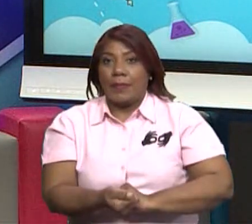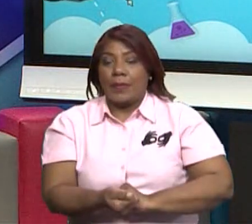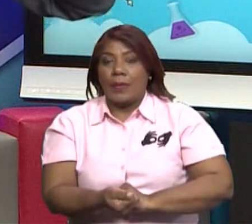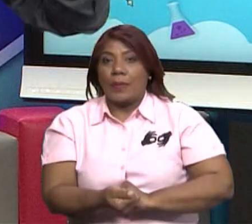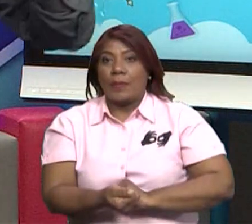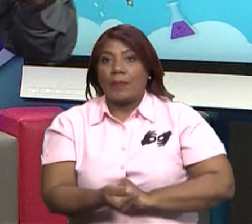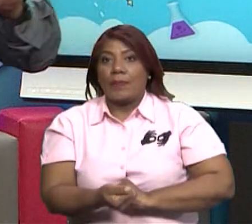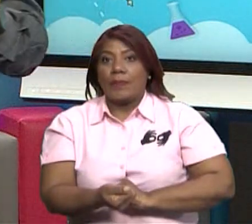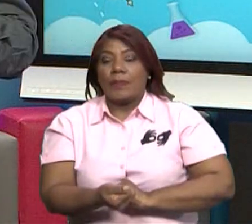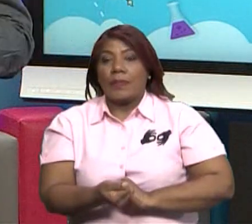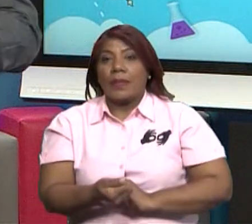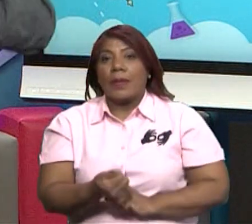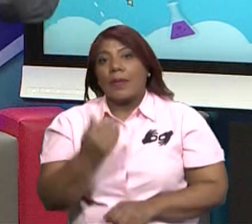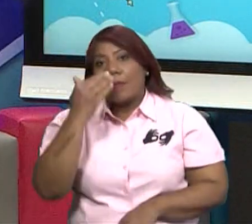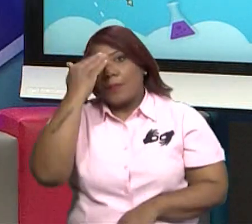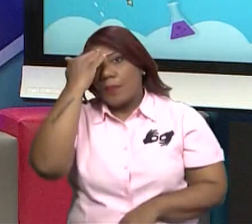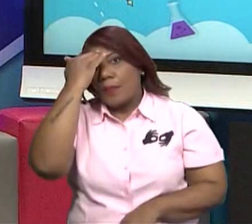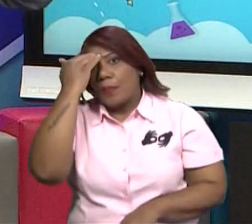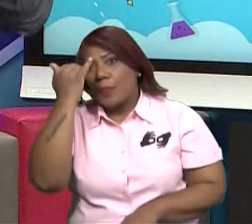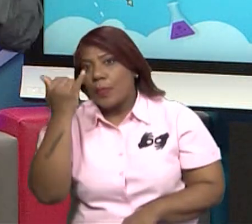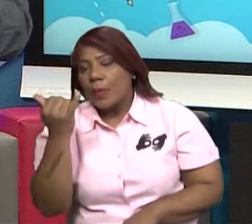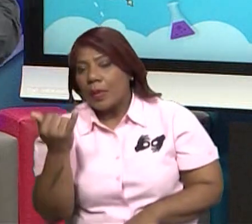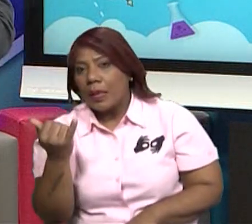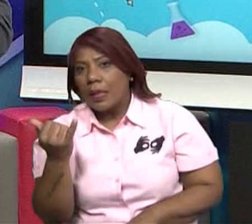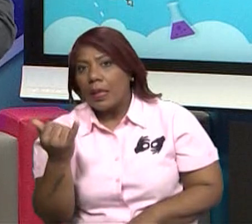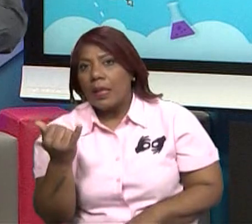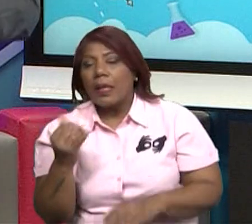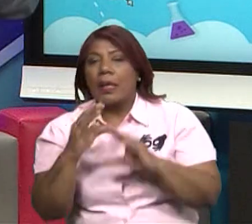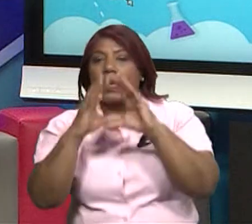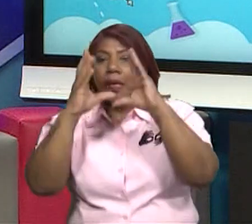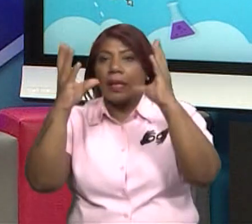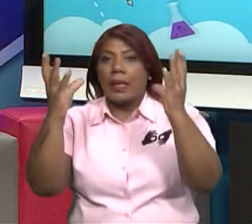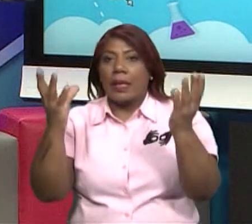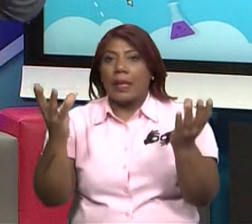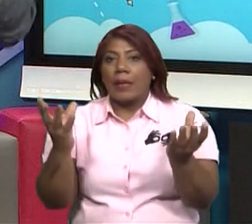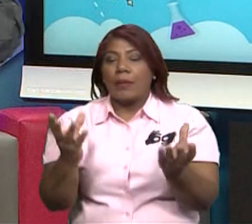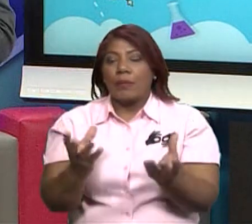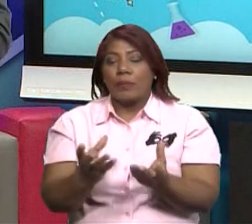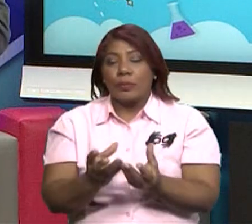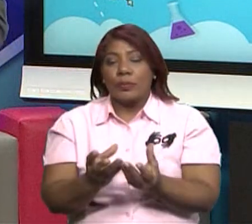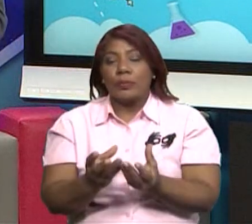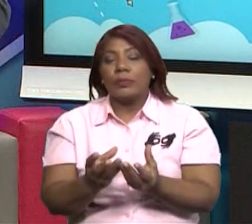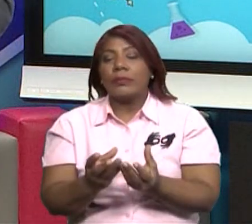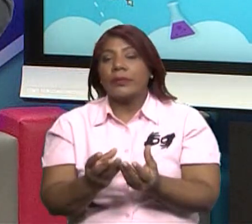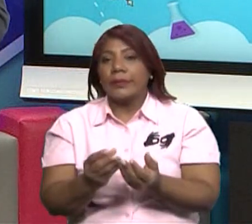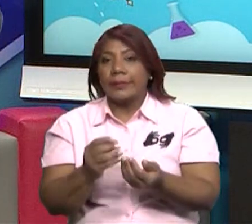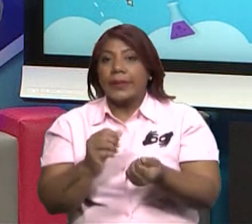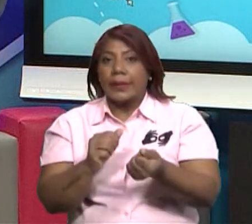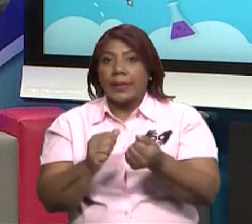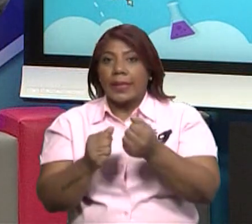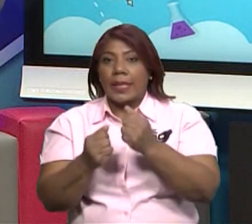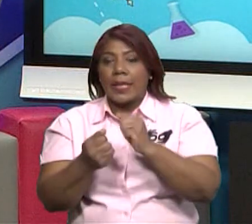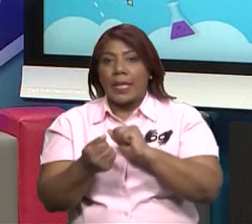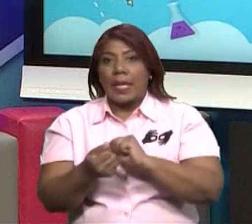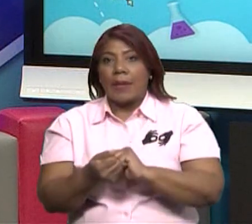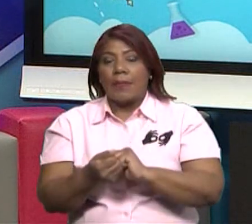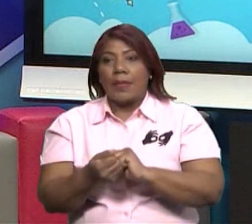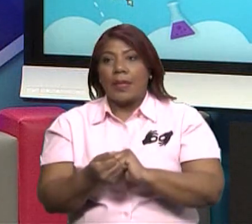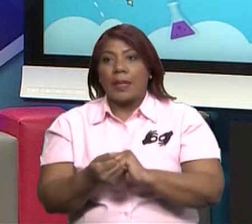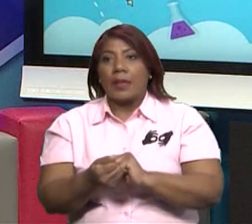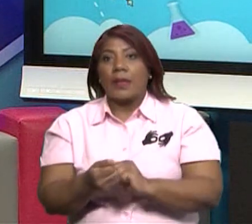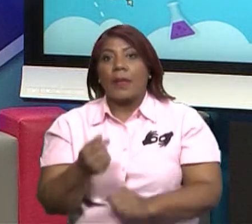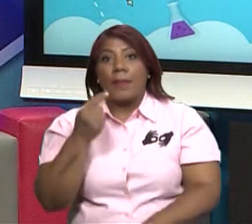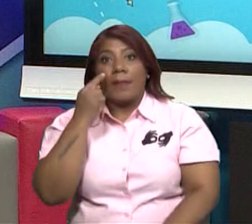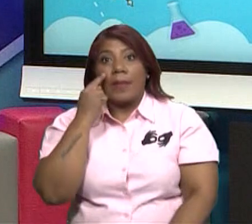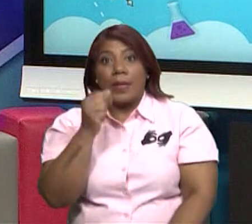todas las cabezas de muchas personas, cómo está cambiando nuestro mundo, por qué hay días tan calurosos, por qué hay otra pregunta. Mira, mira la otra